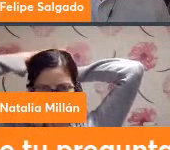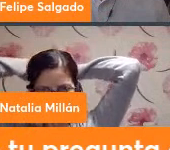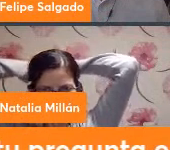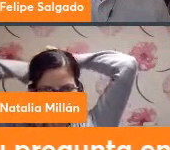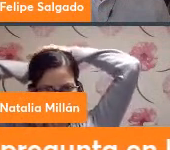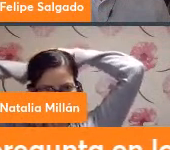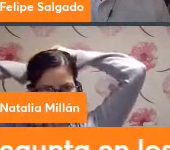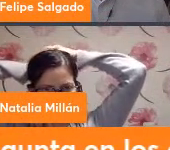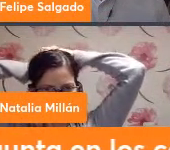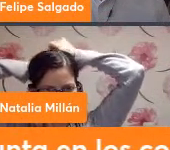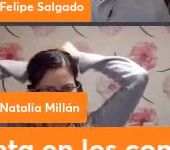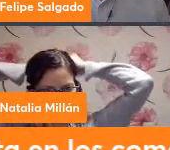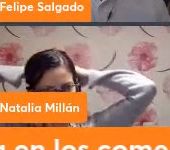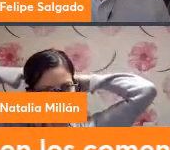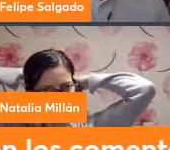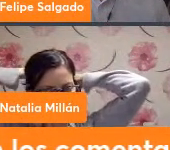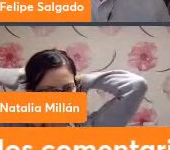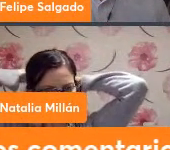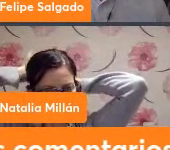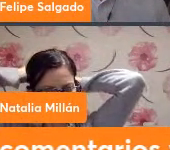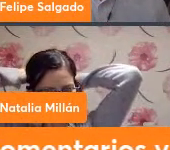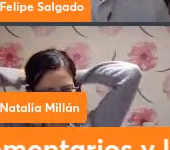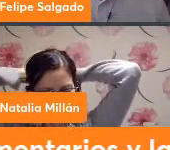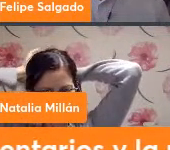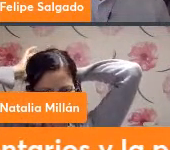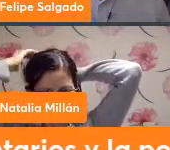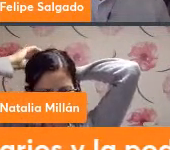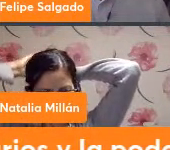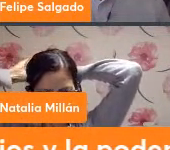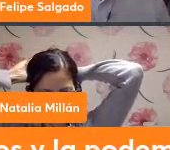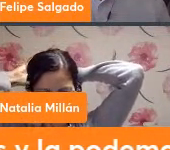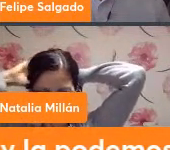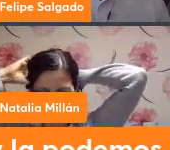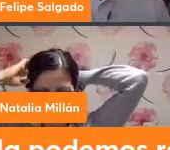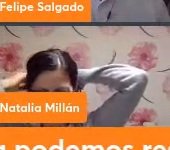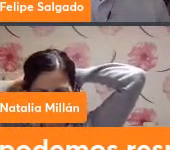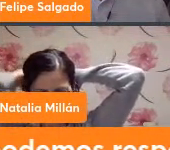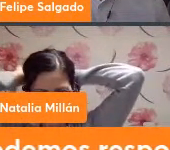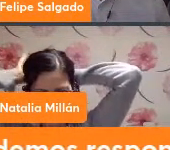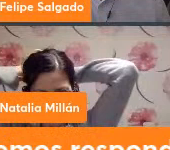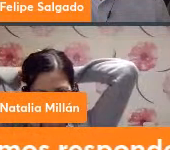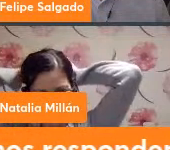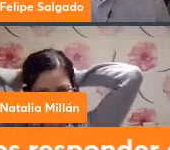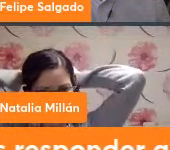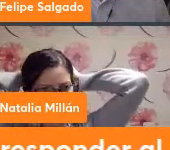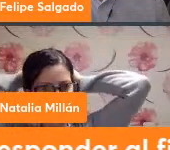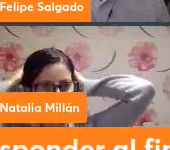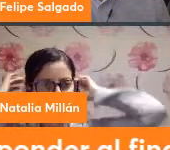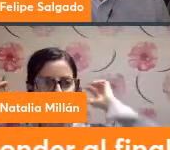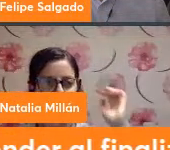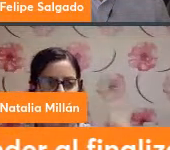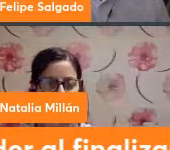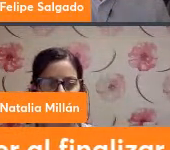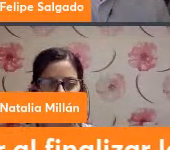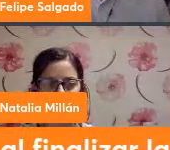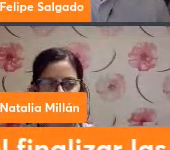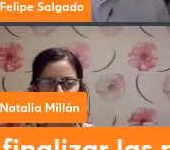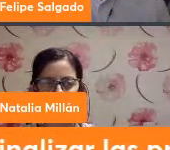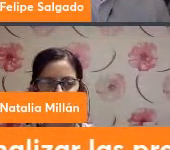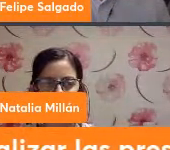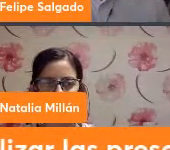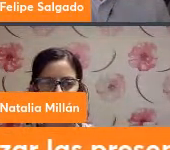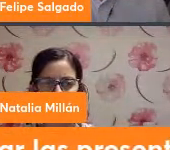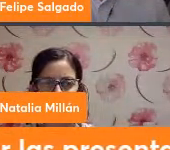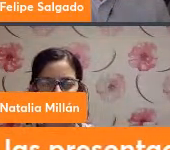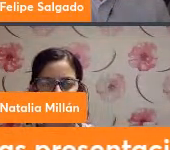abierto a la participación de distintas empresas y por supuesto invitamos también aquí a la academia a participar para aportar conocimiento